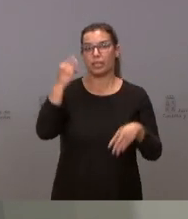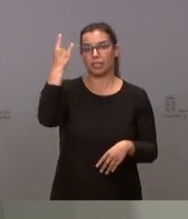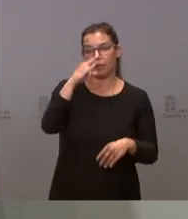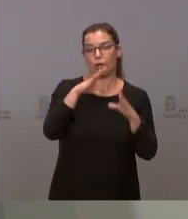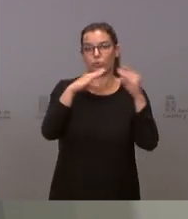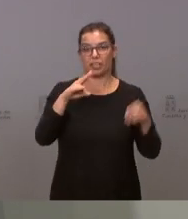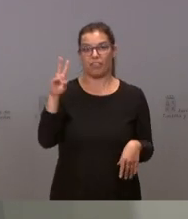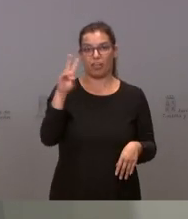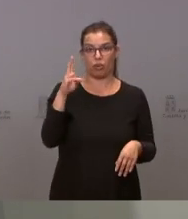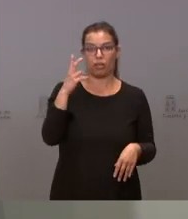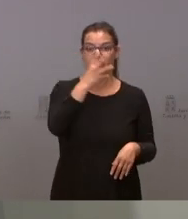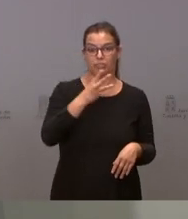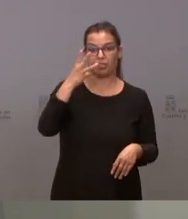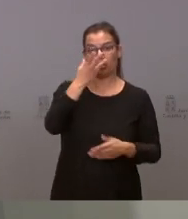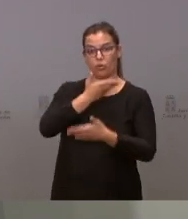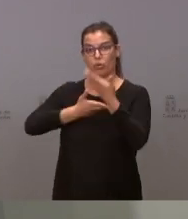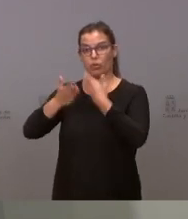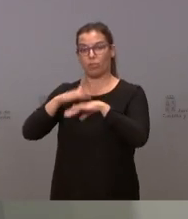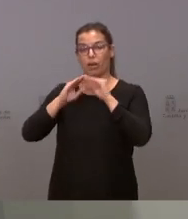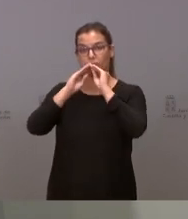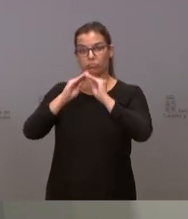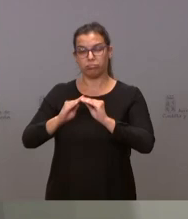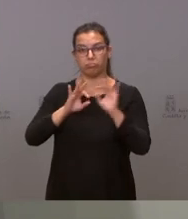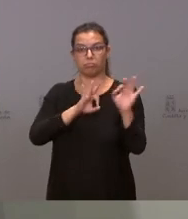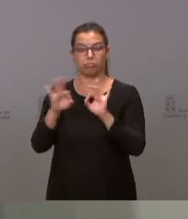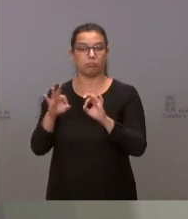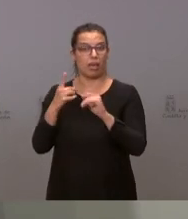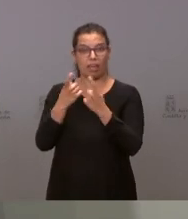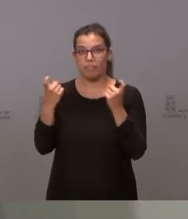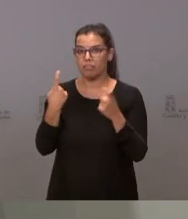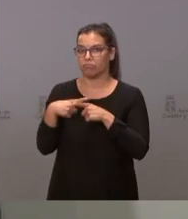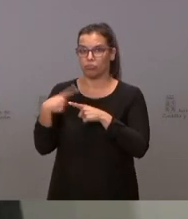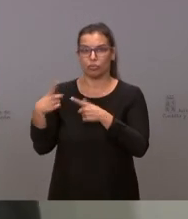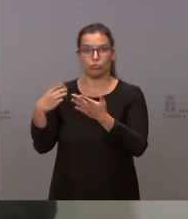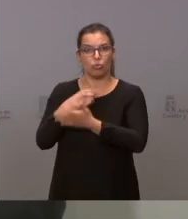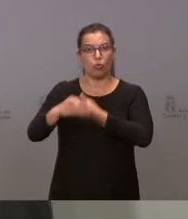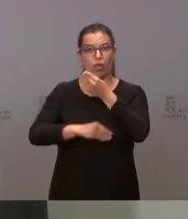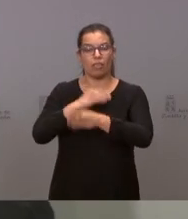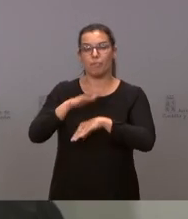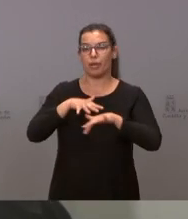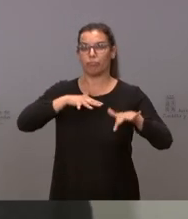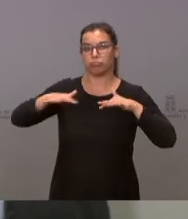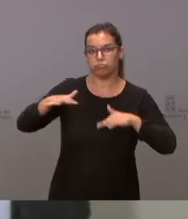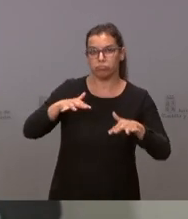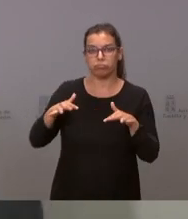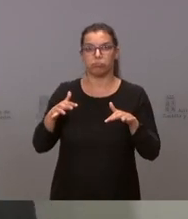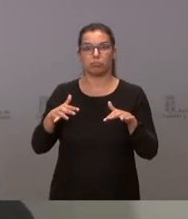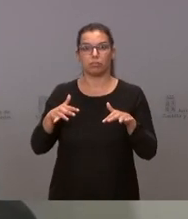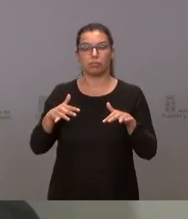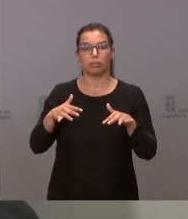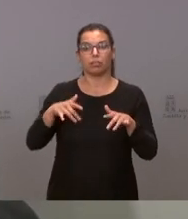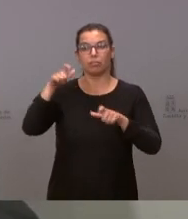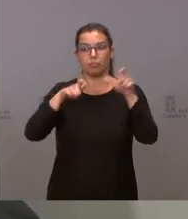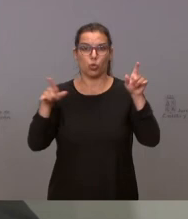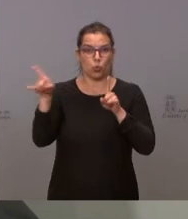Valladolid para realizar las actuaciones necesarias en materia de dinamización demográfica.